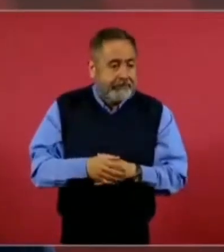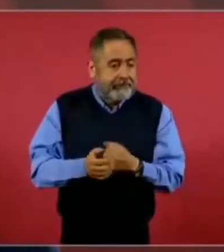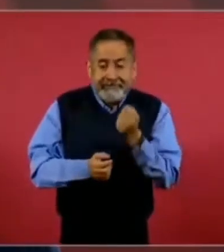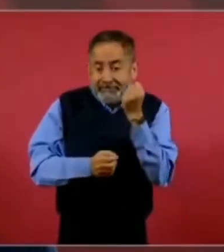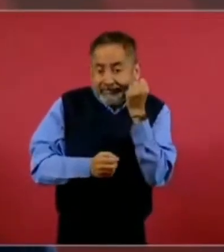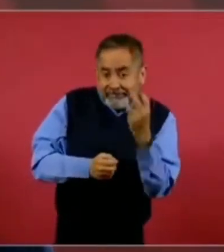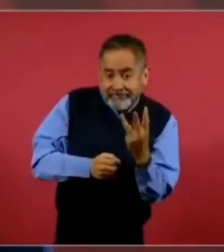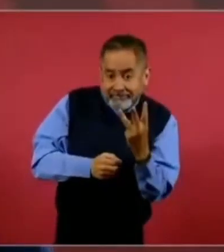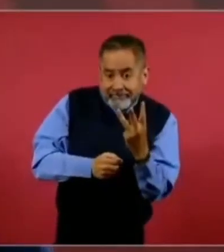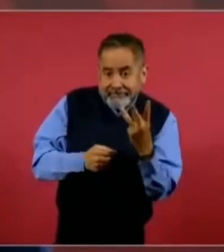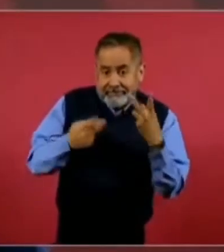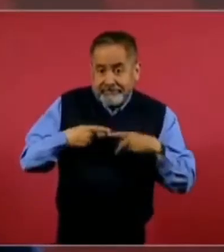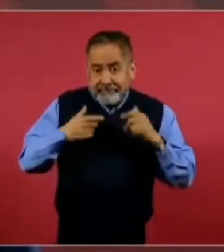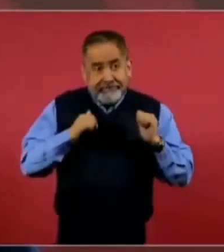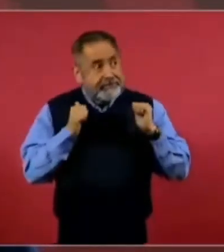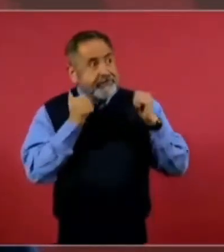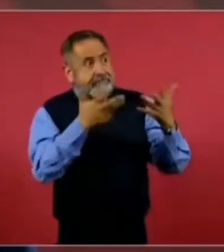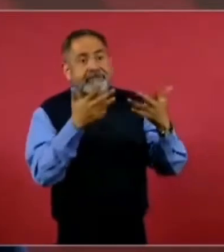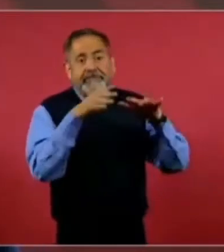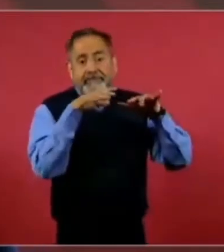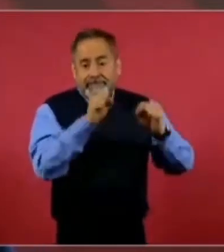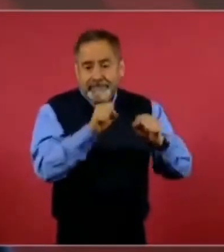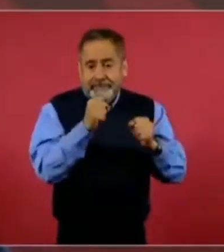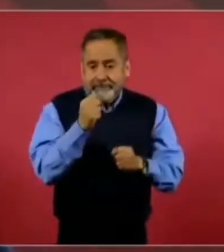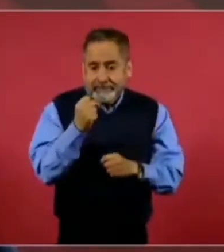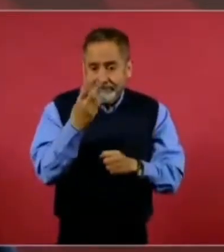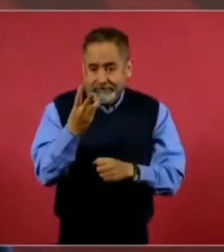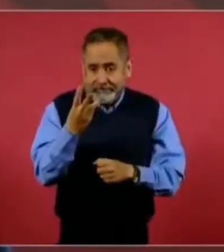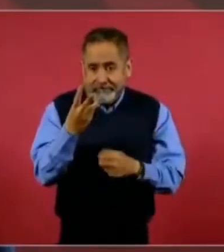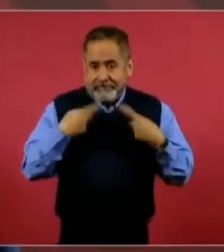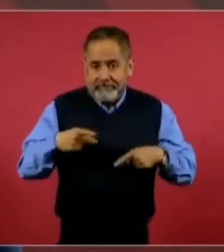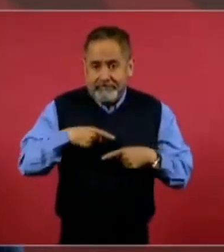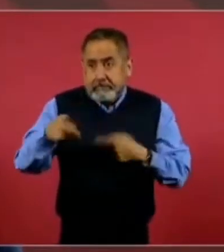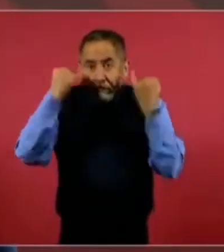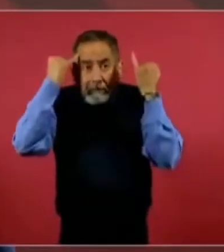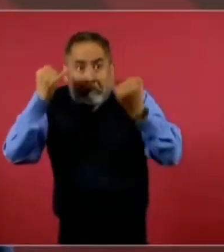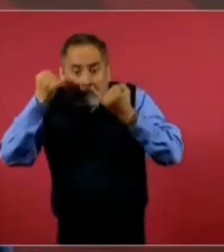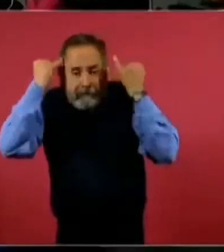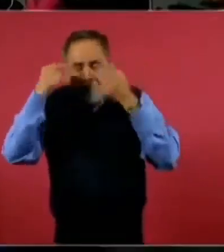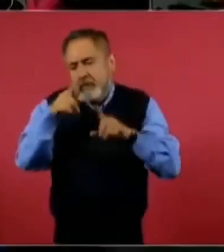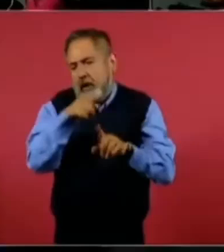personas a Estados Unidos. La especulación, esa se la dejo a usted.